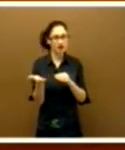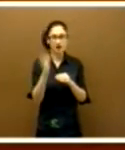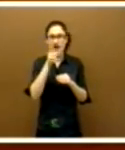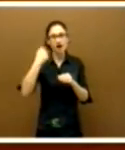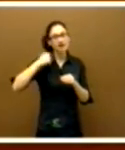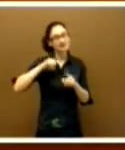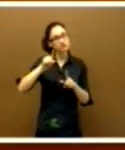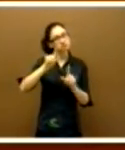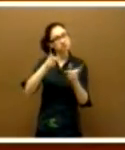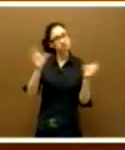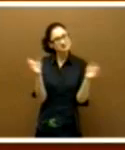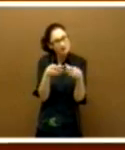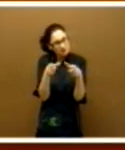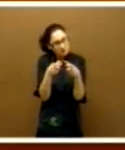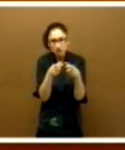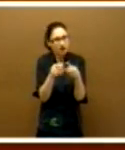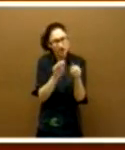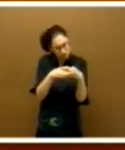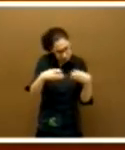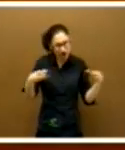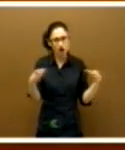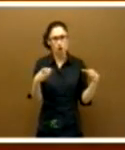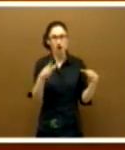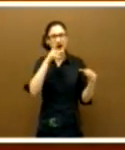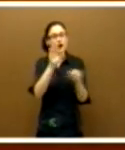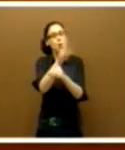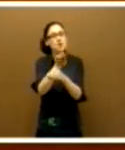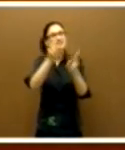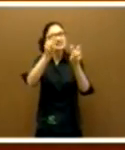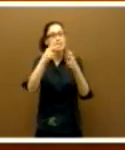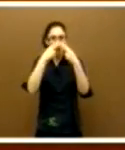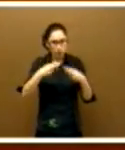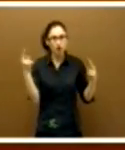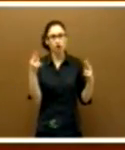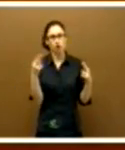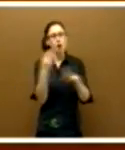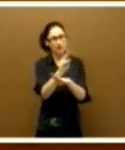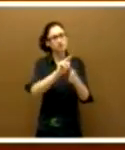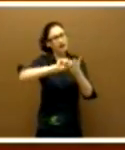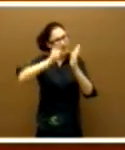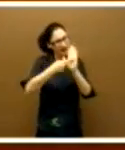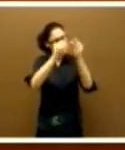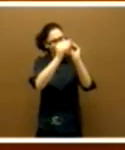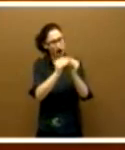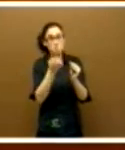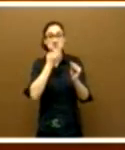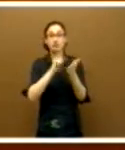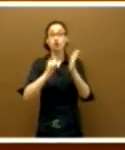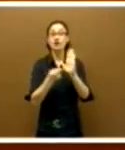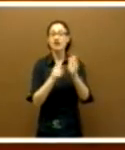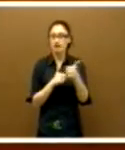a los macro. Los cuidados son hoy un asunto público sobre el que los parlamentos legislan, véase ley de la